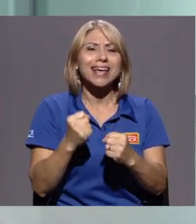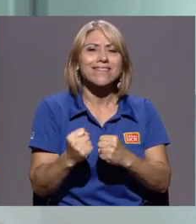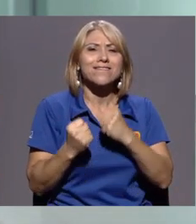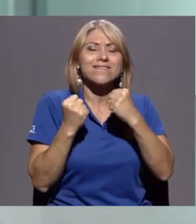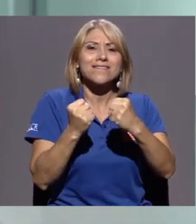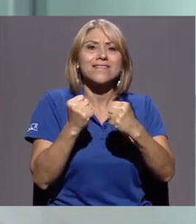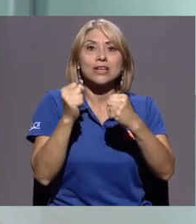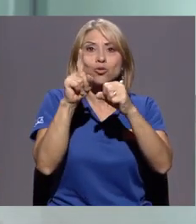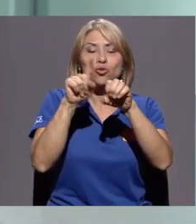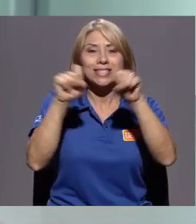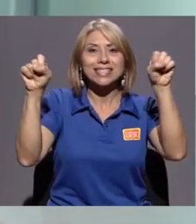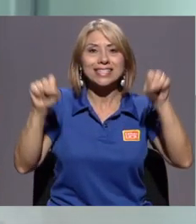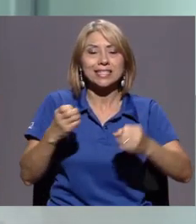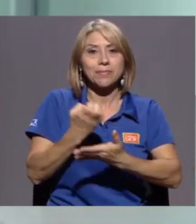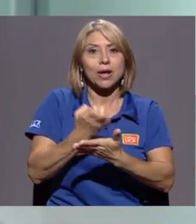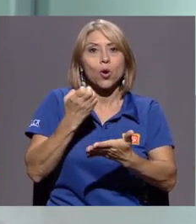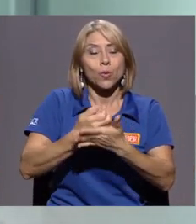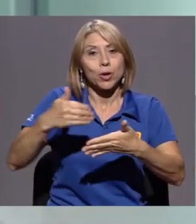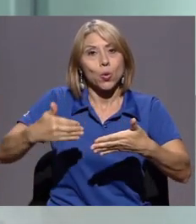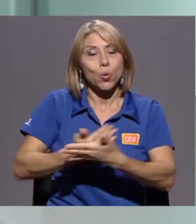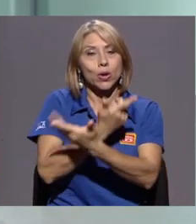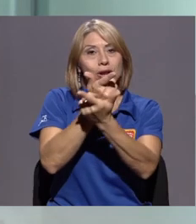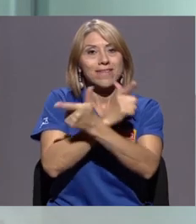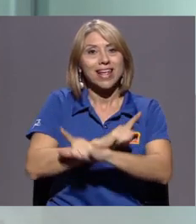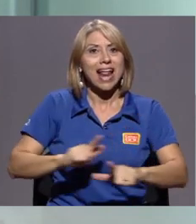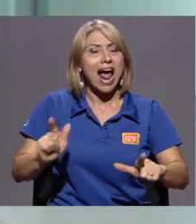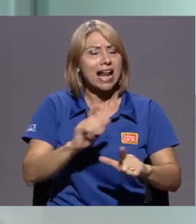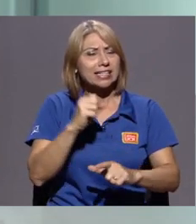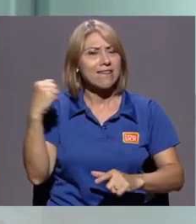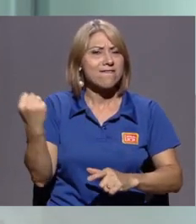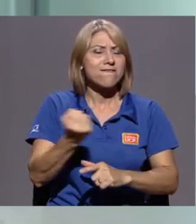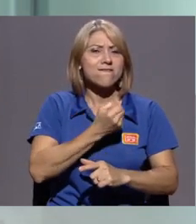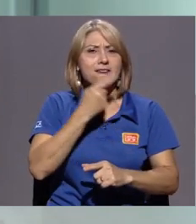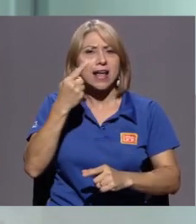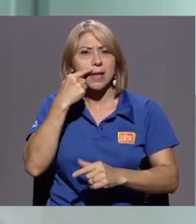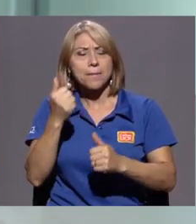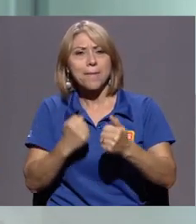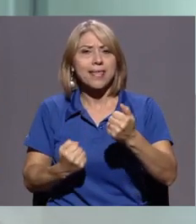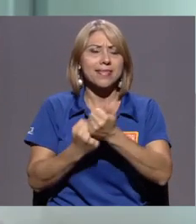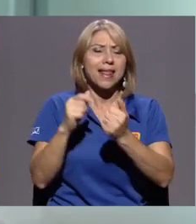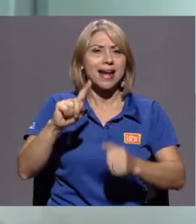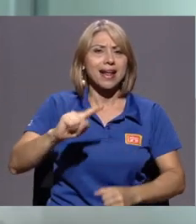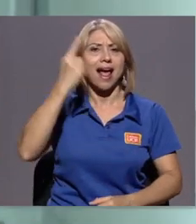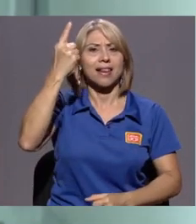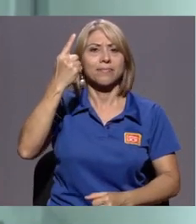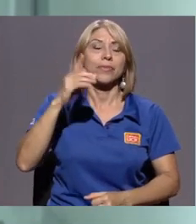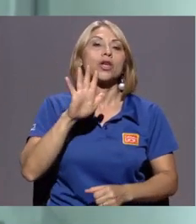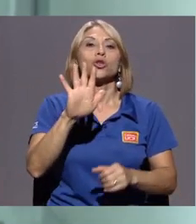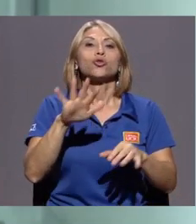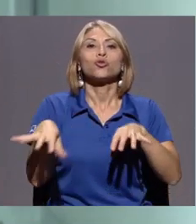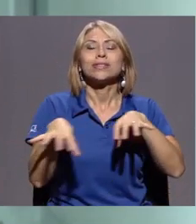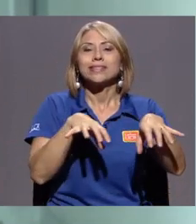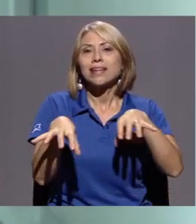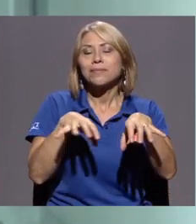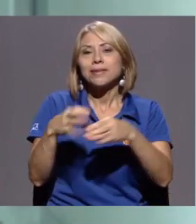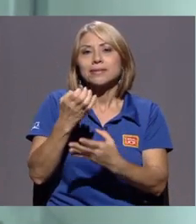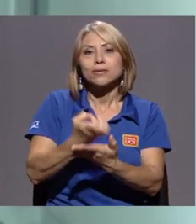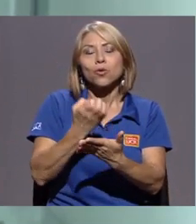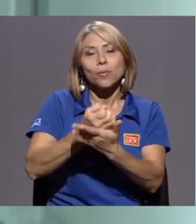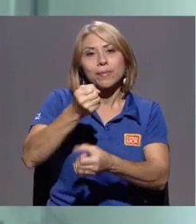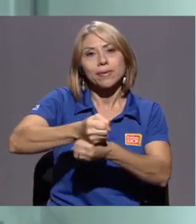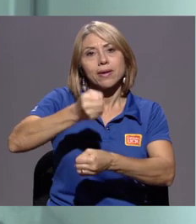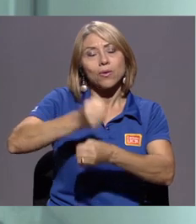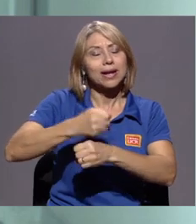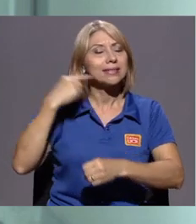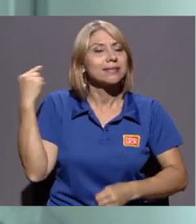económico neoliberal, salvaje y patriarcal, además cuyas dinámicas económicas laborales